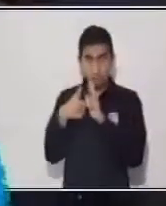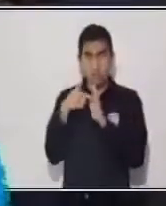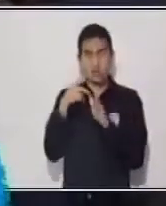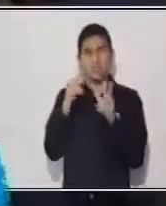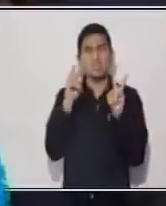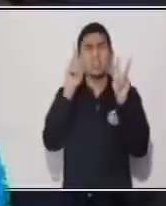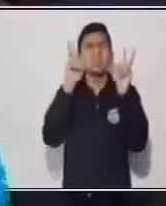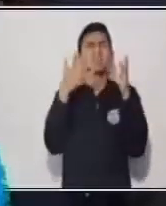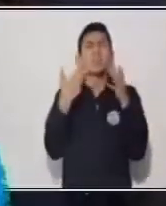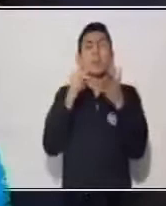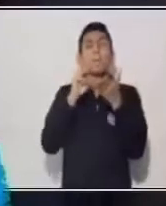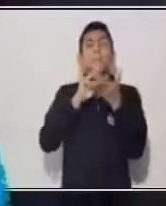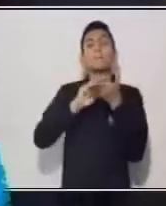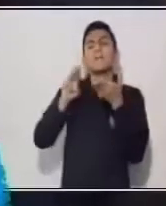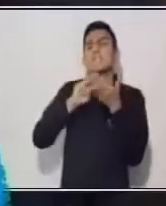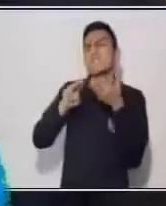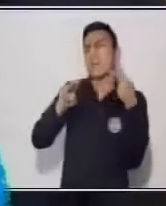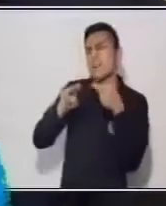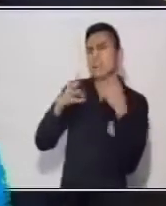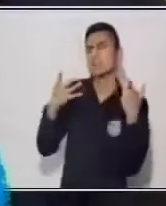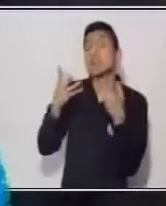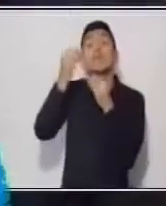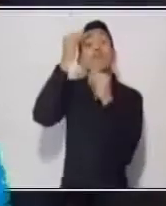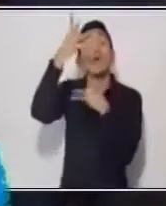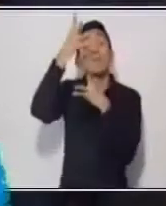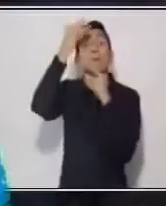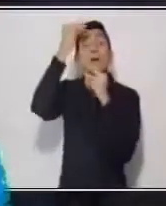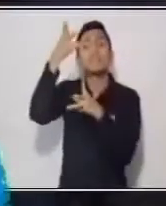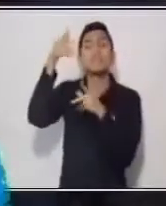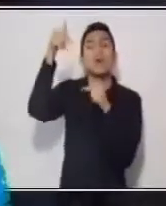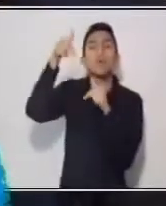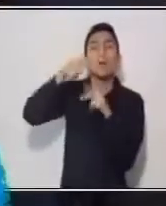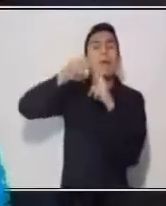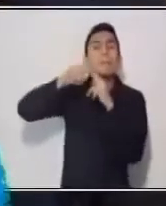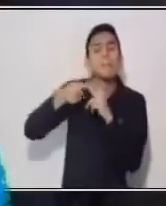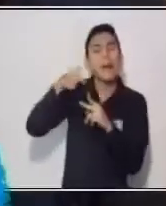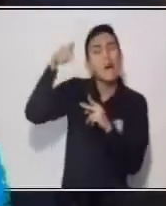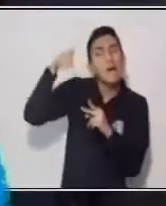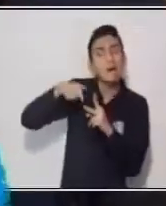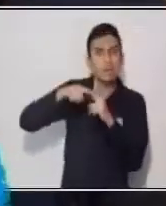mensaje, que es la información, se establece el diálogo.